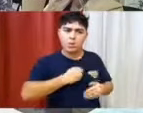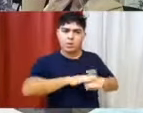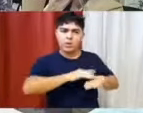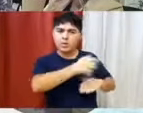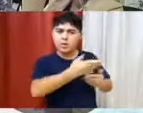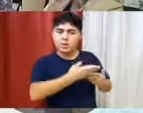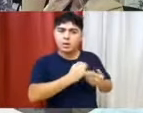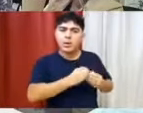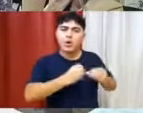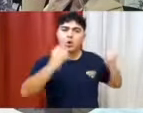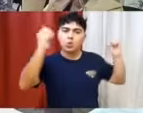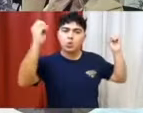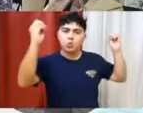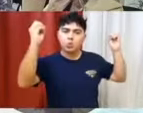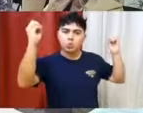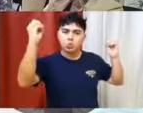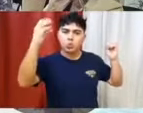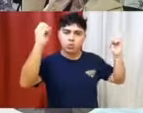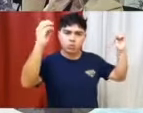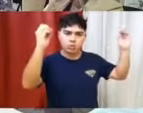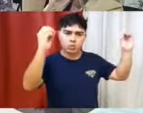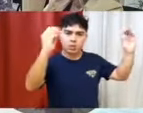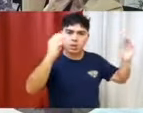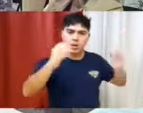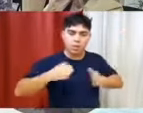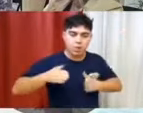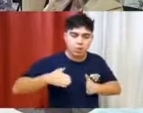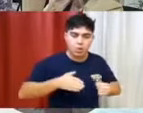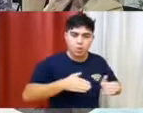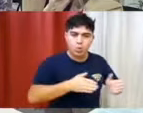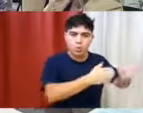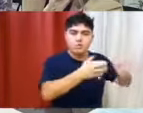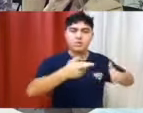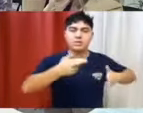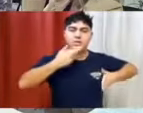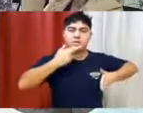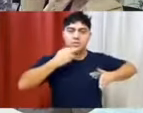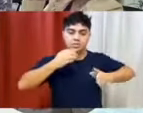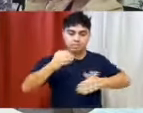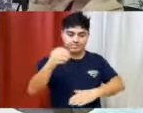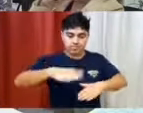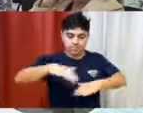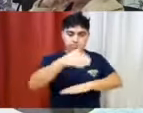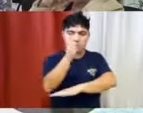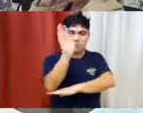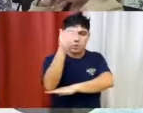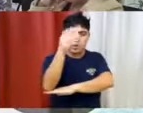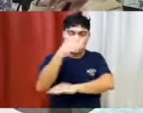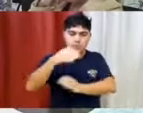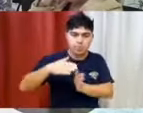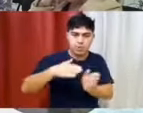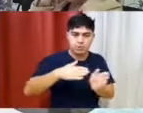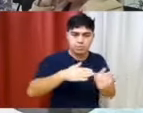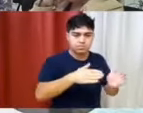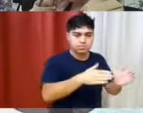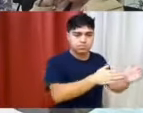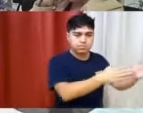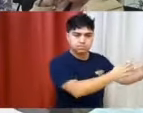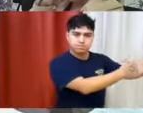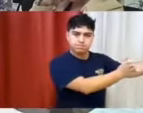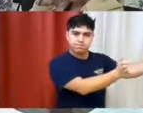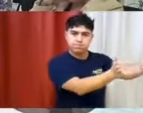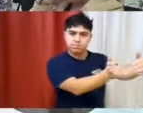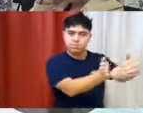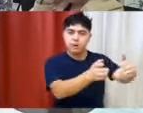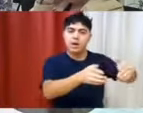...para la colocación de luminarias en la Ruta Provincial Nº 17, desde la Plaza de las Banderas, hasta la curva del ingreso al Centro de